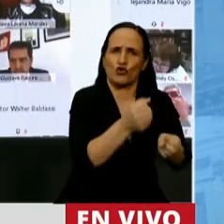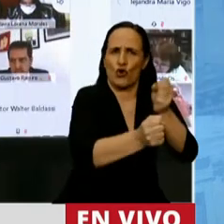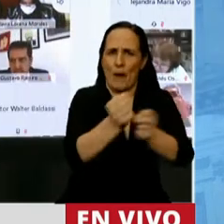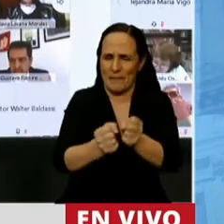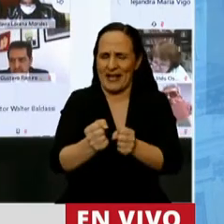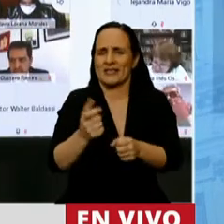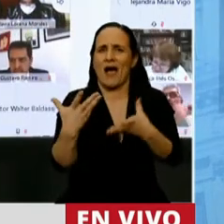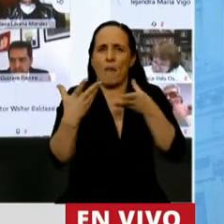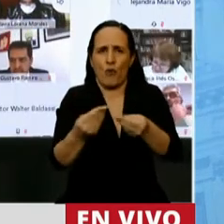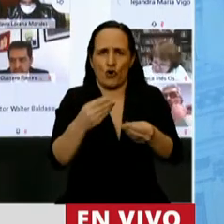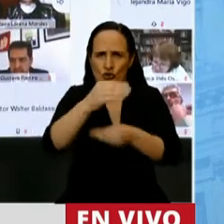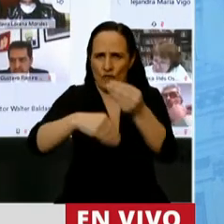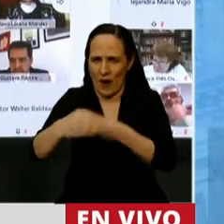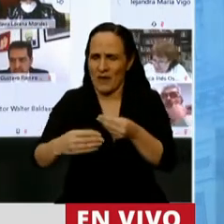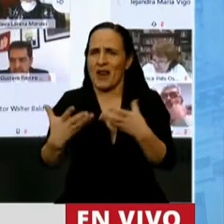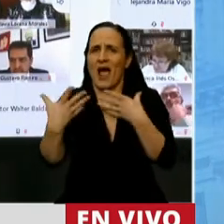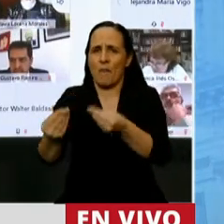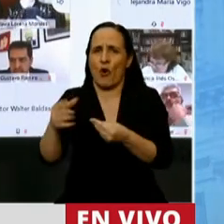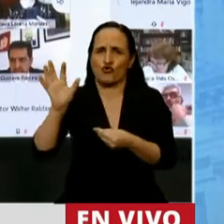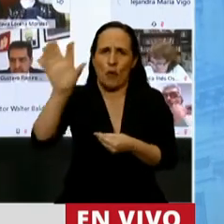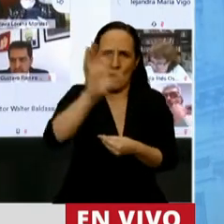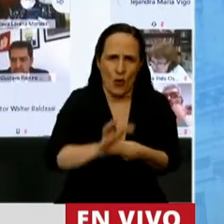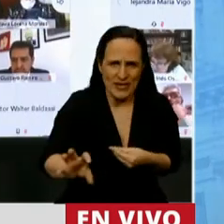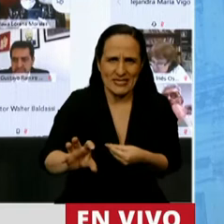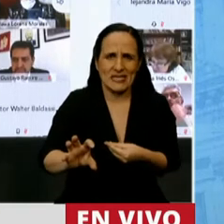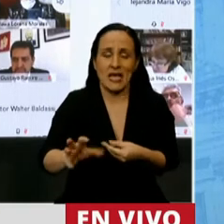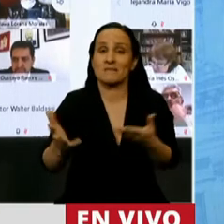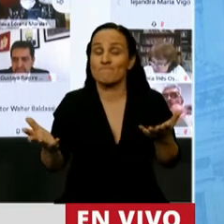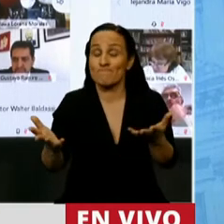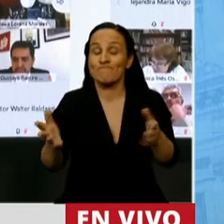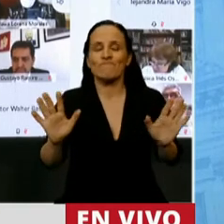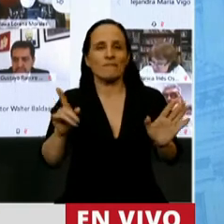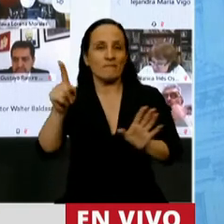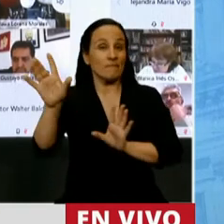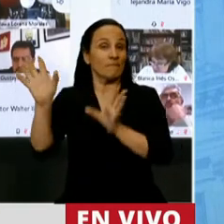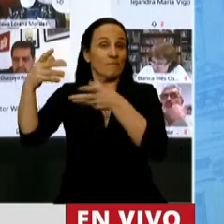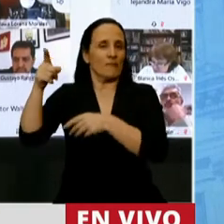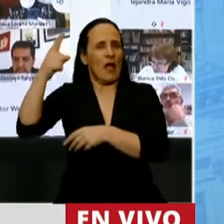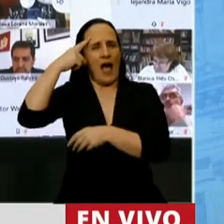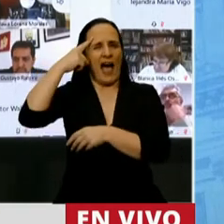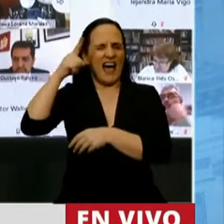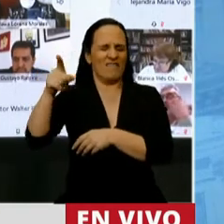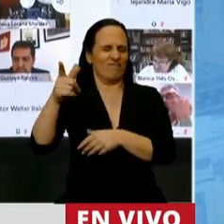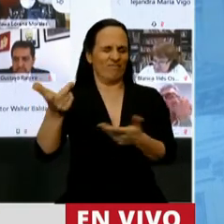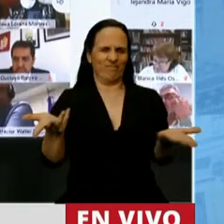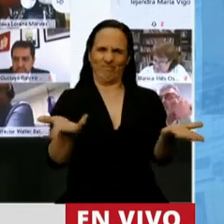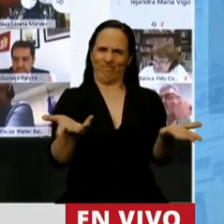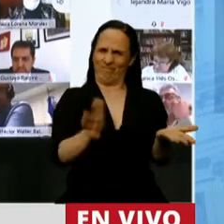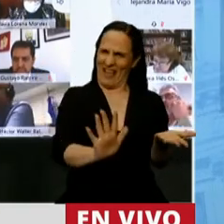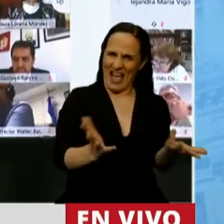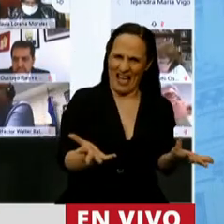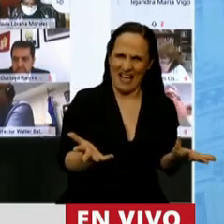las familias, hubo apoyo a las provincias. Y eso, tal vez para la ortodoxia, genera algún desequilibrio